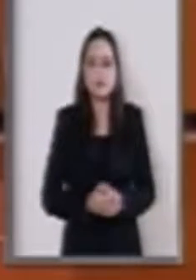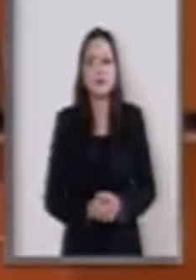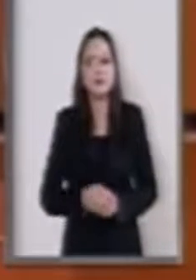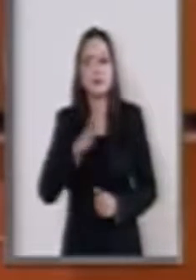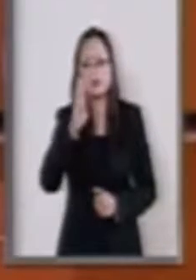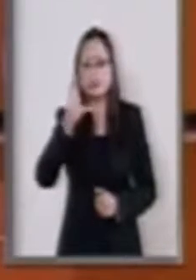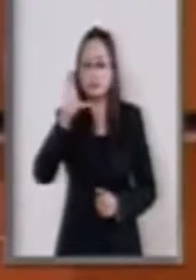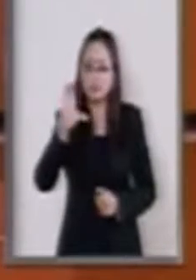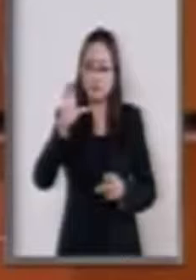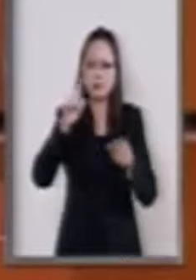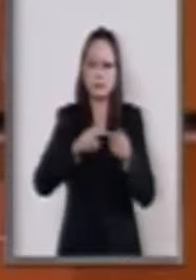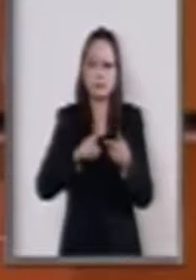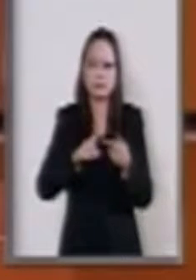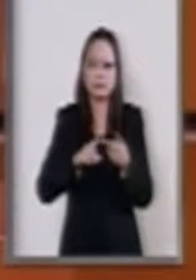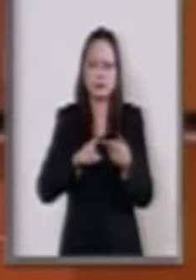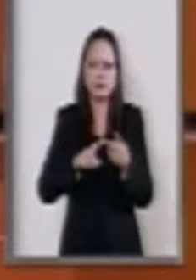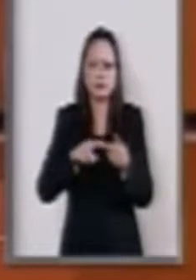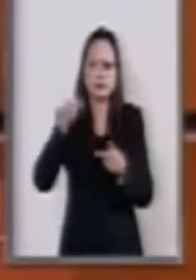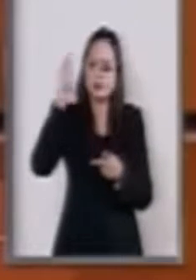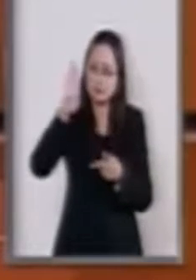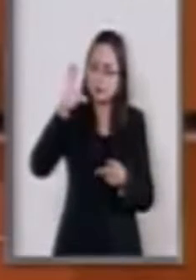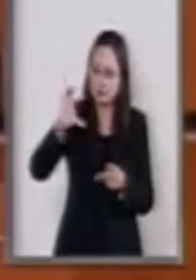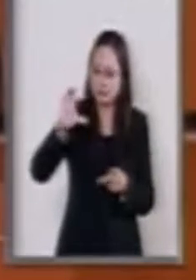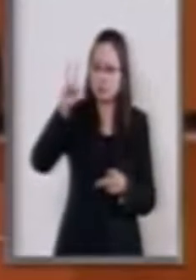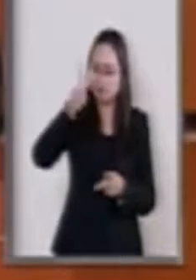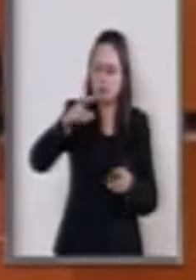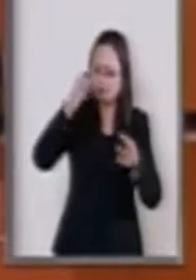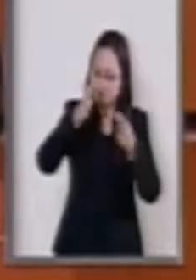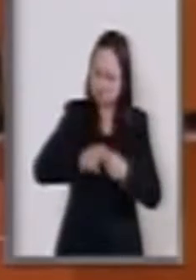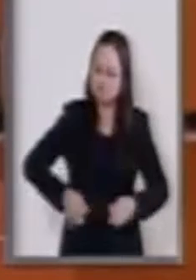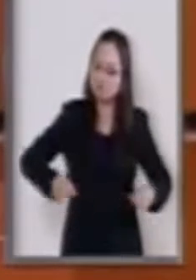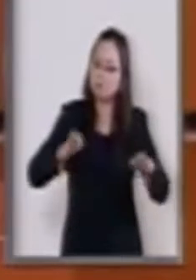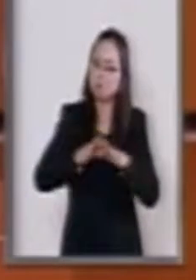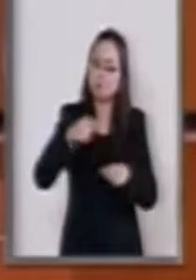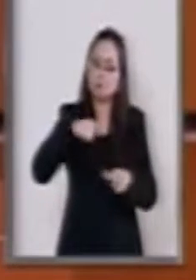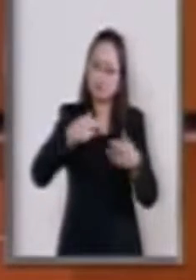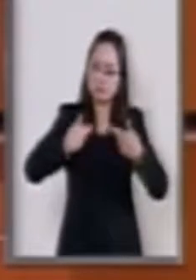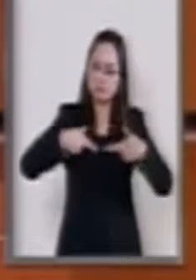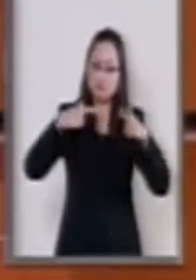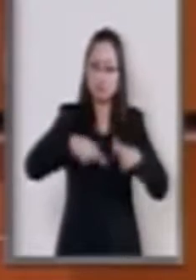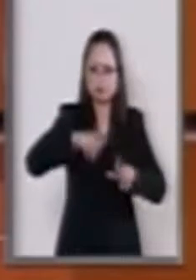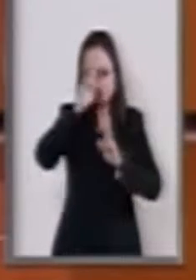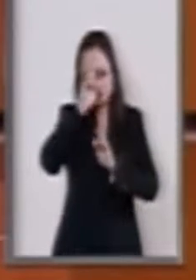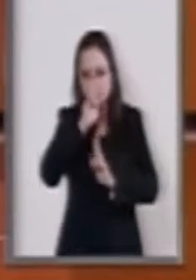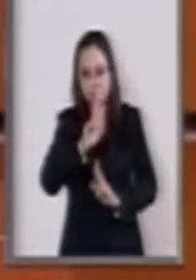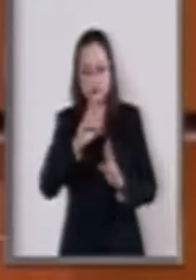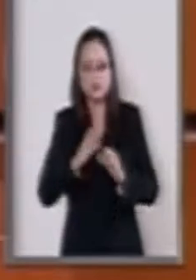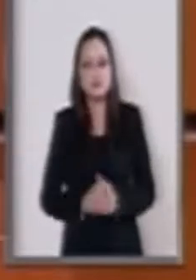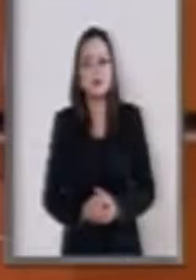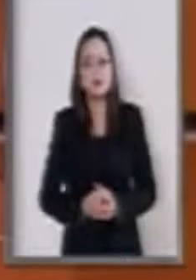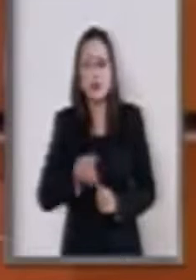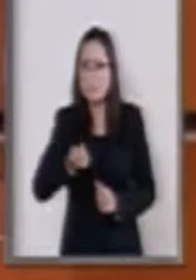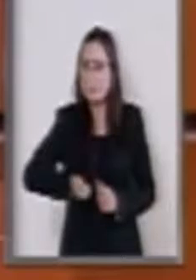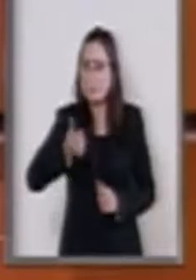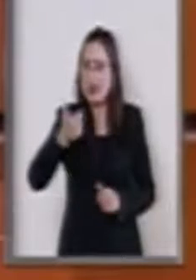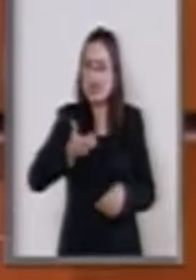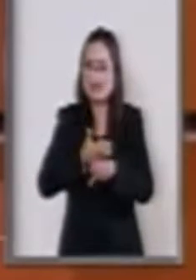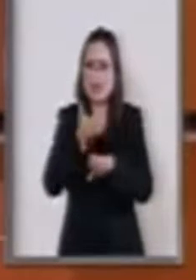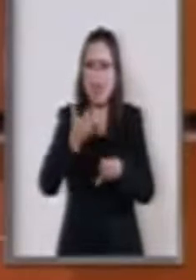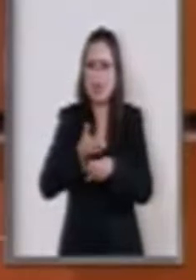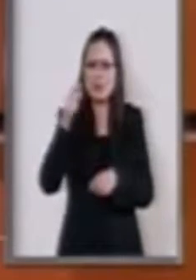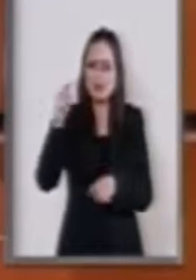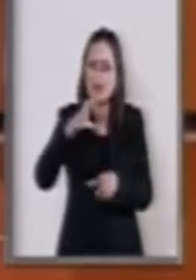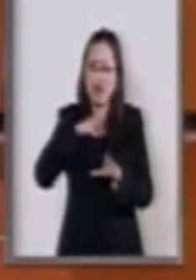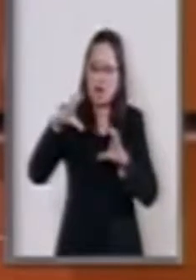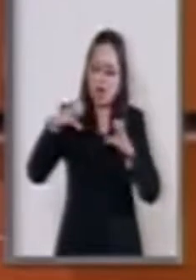California, el estado que me honro en representar en esta Cámara, fue de las primeras entidades federativas